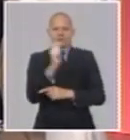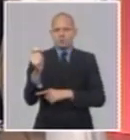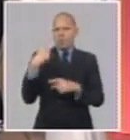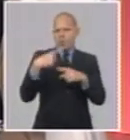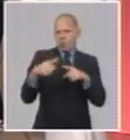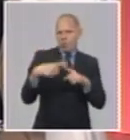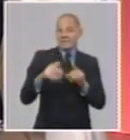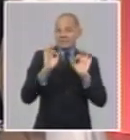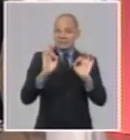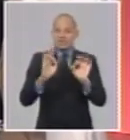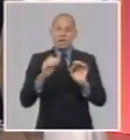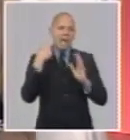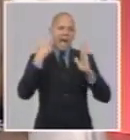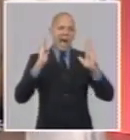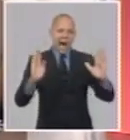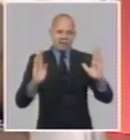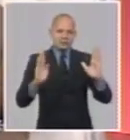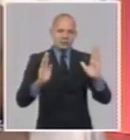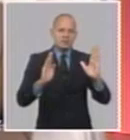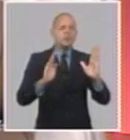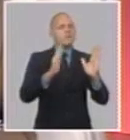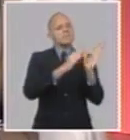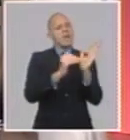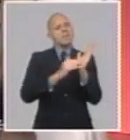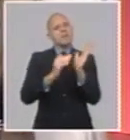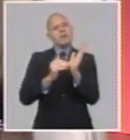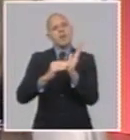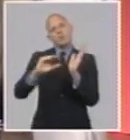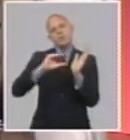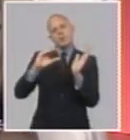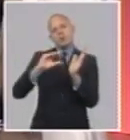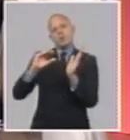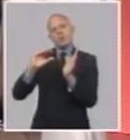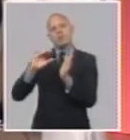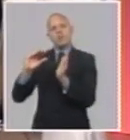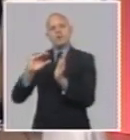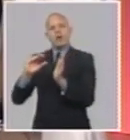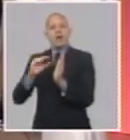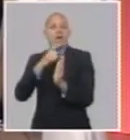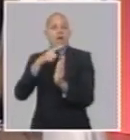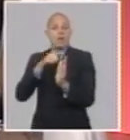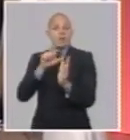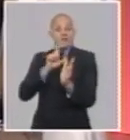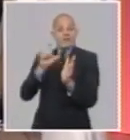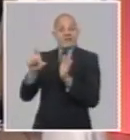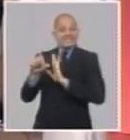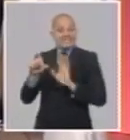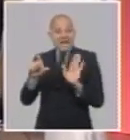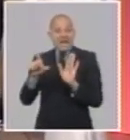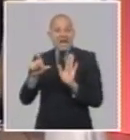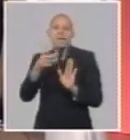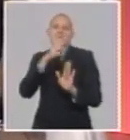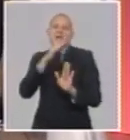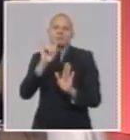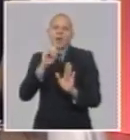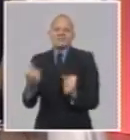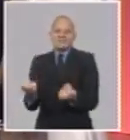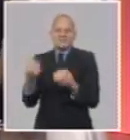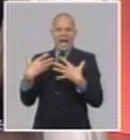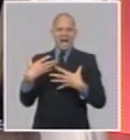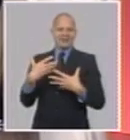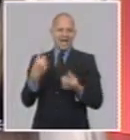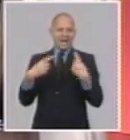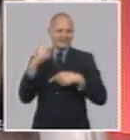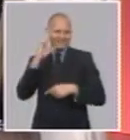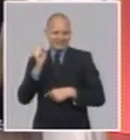salariales. Pero se ha entendido que una facultad que tienen los administradores, los jefes de las entidades, de que